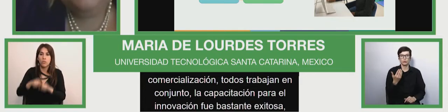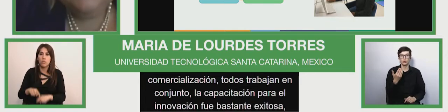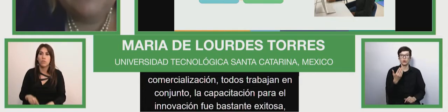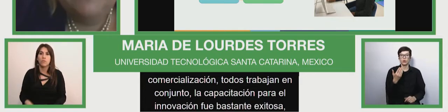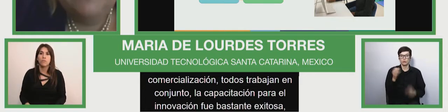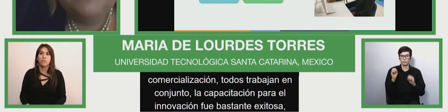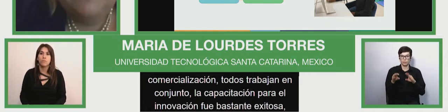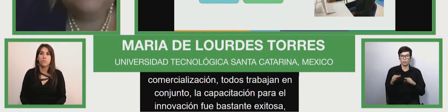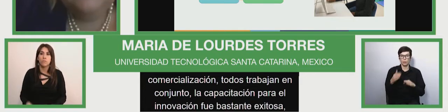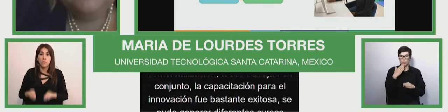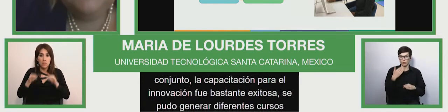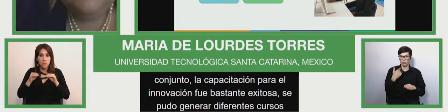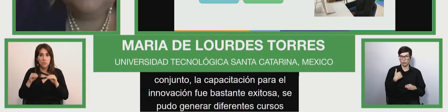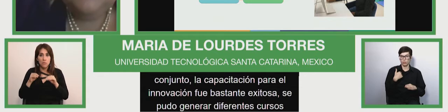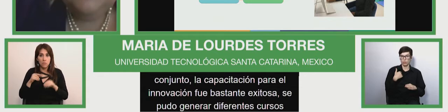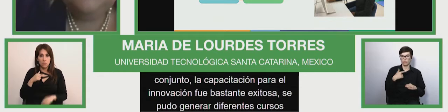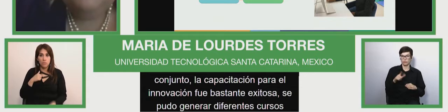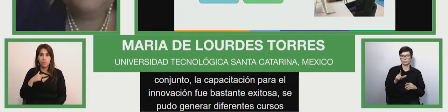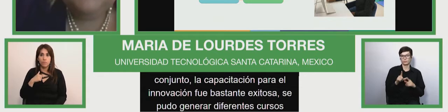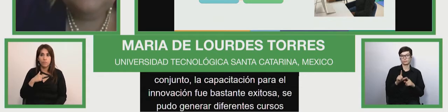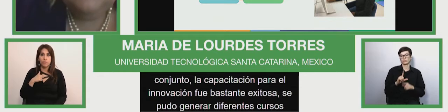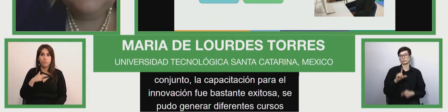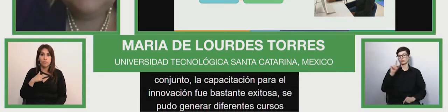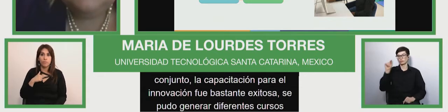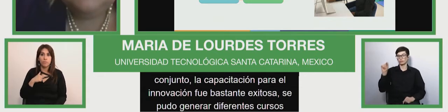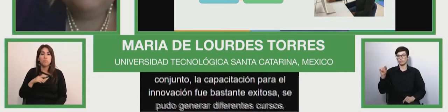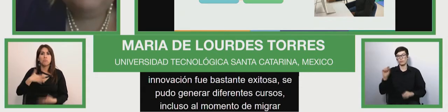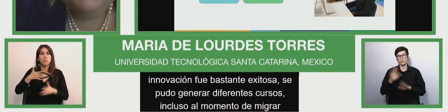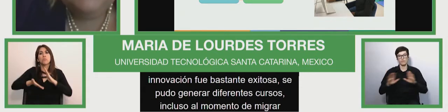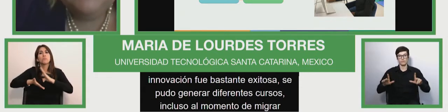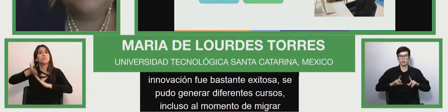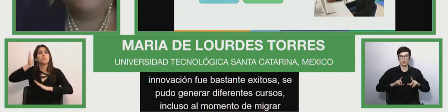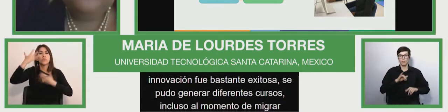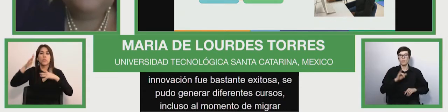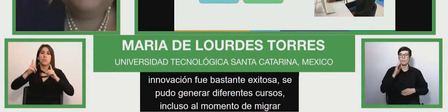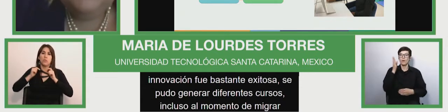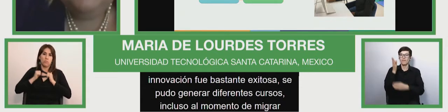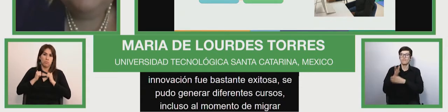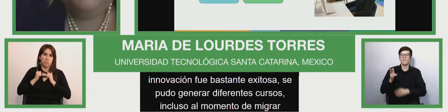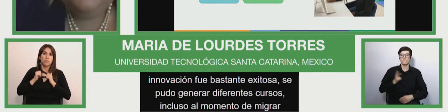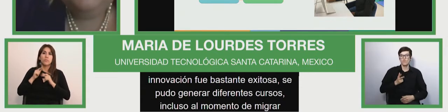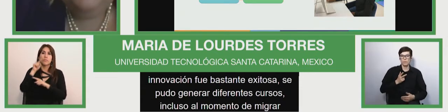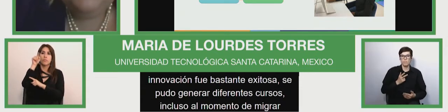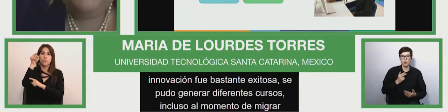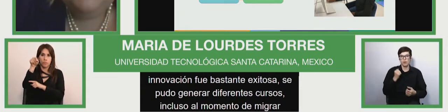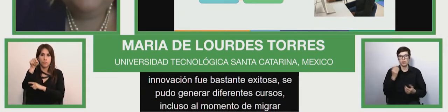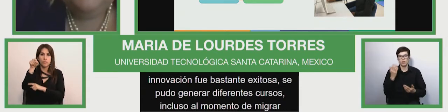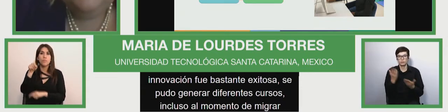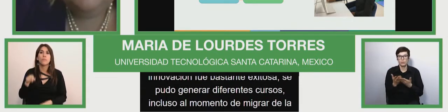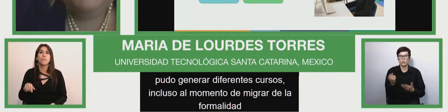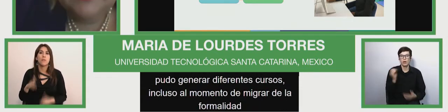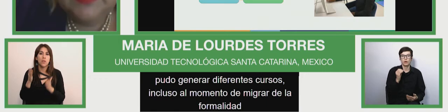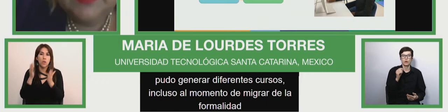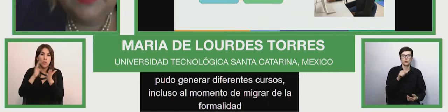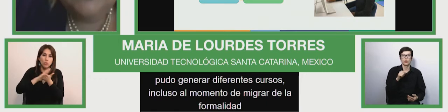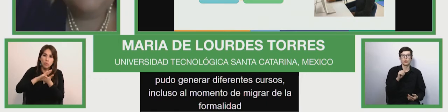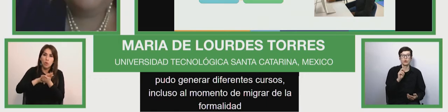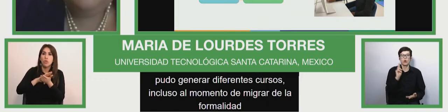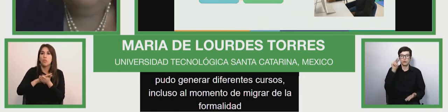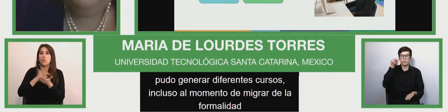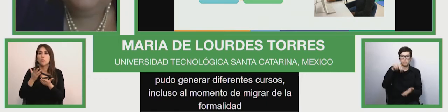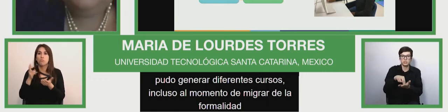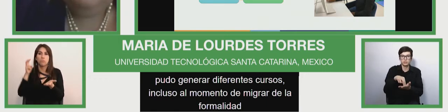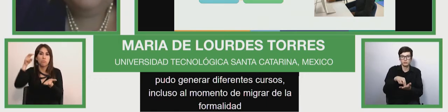de emigrar también de la formalidad o de la modalidad presencial